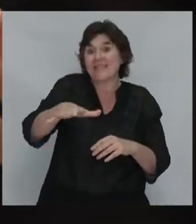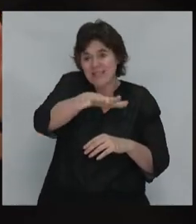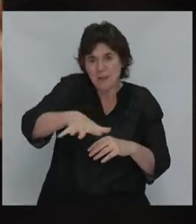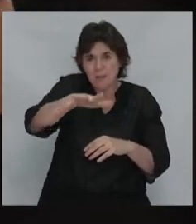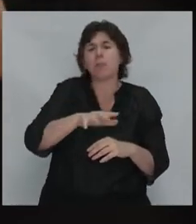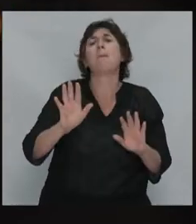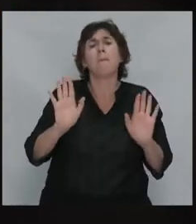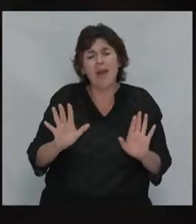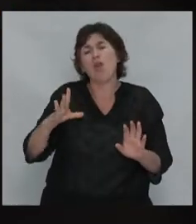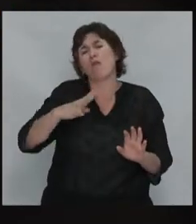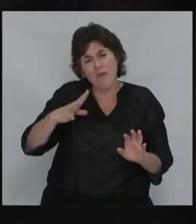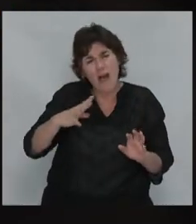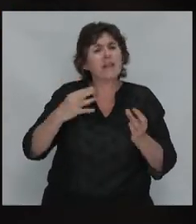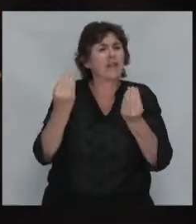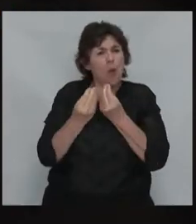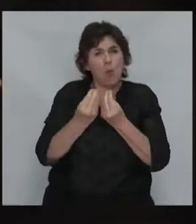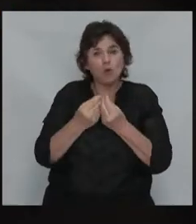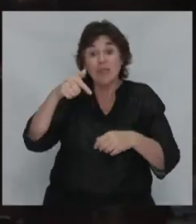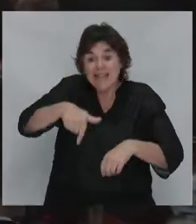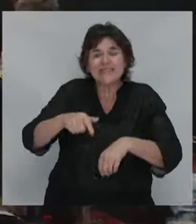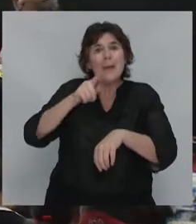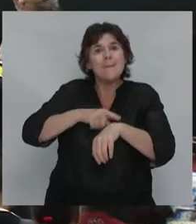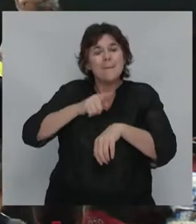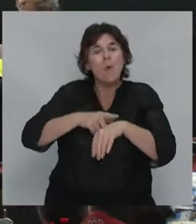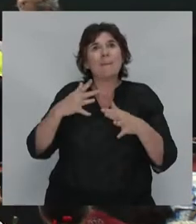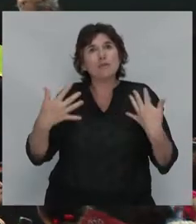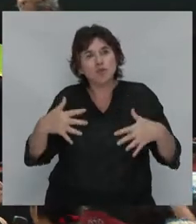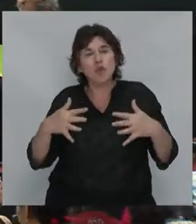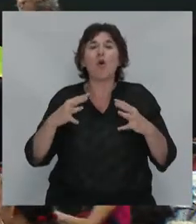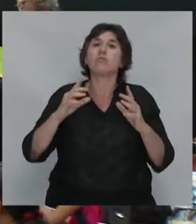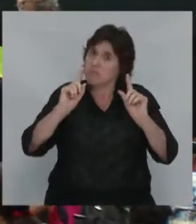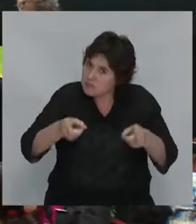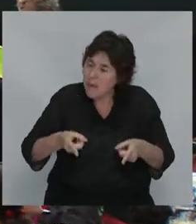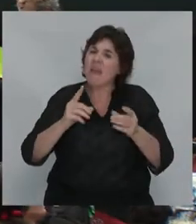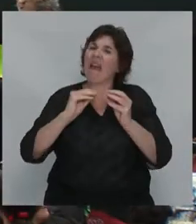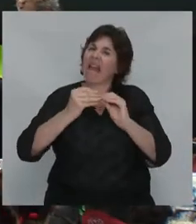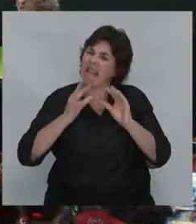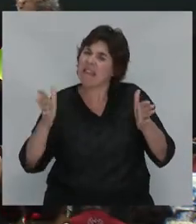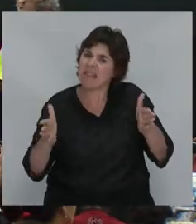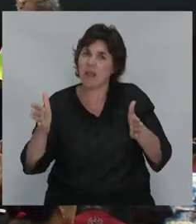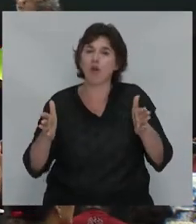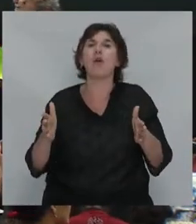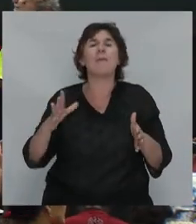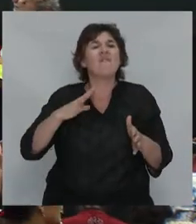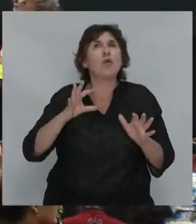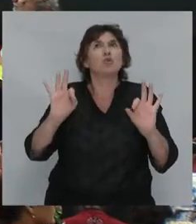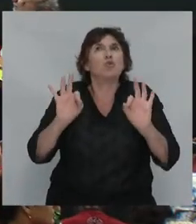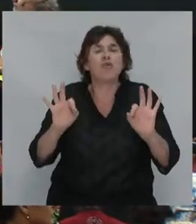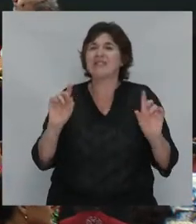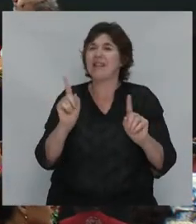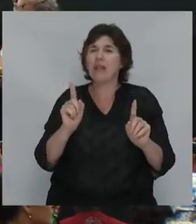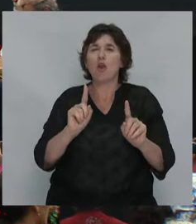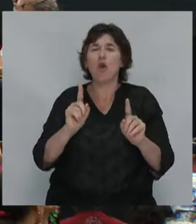mucho. Estamos en un momento crítico, estamos en un momento en el cual no hemos hecho suficiente trabajo